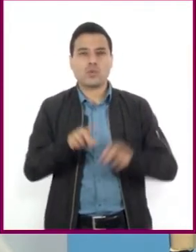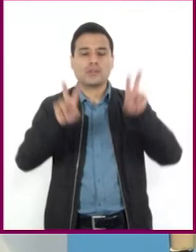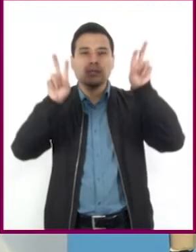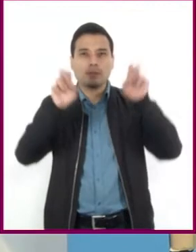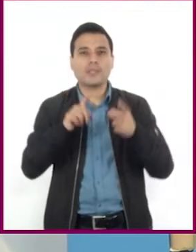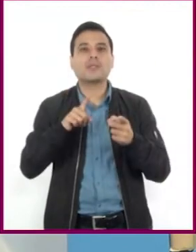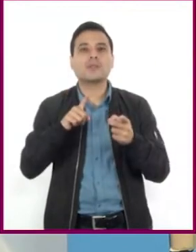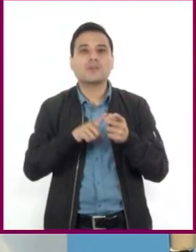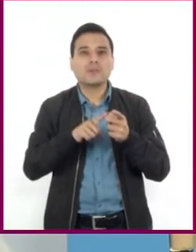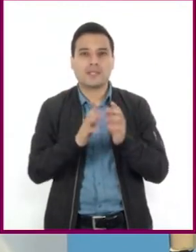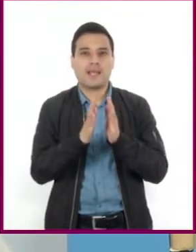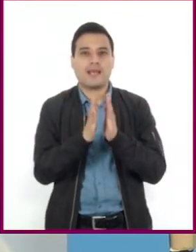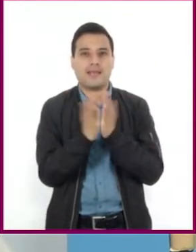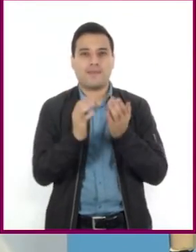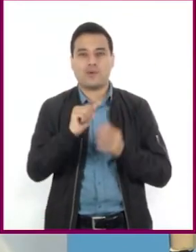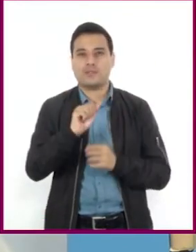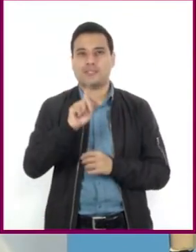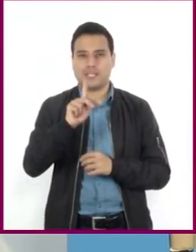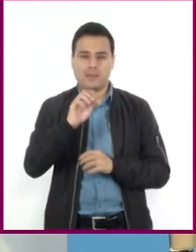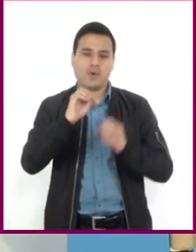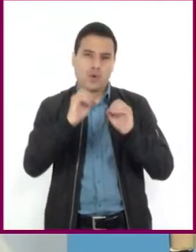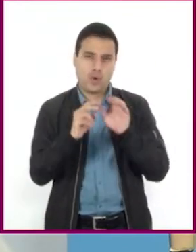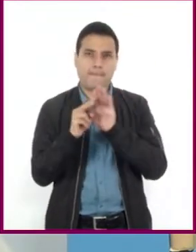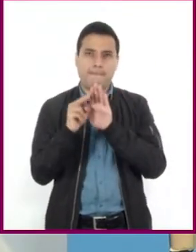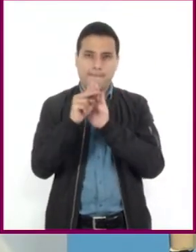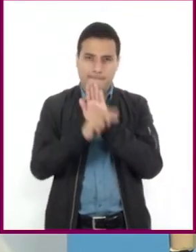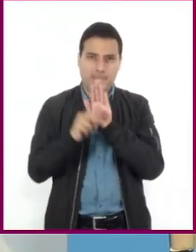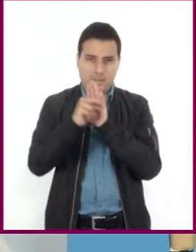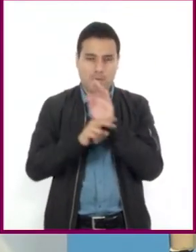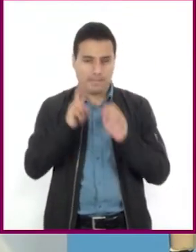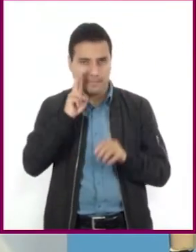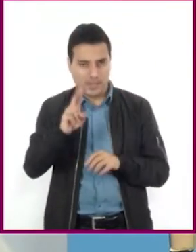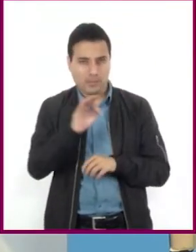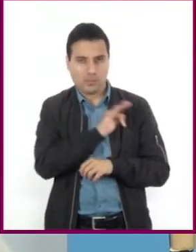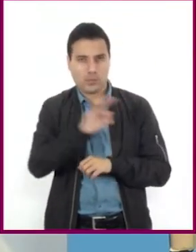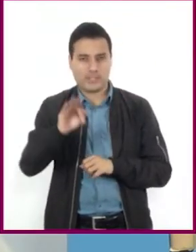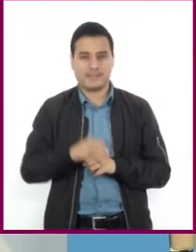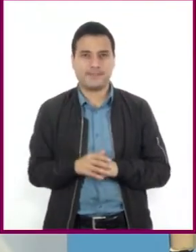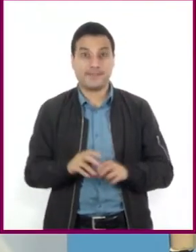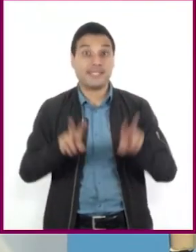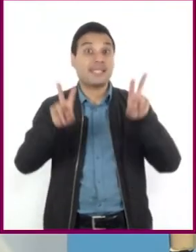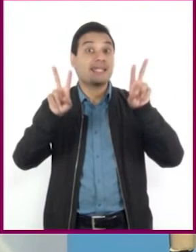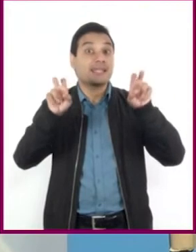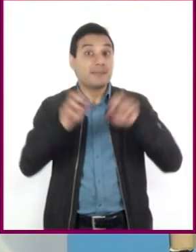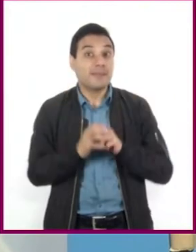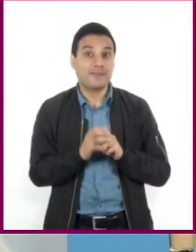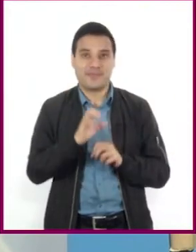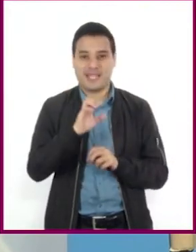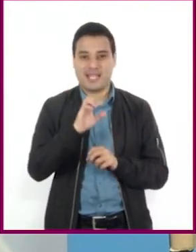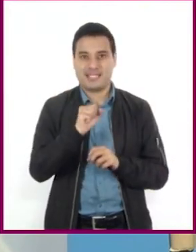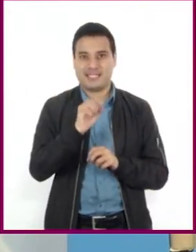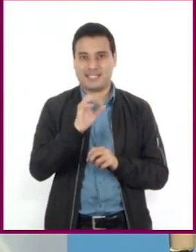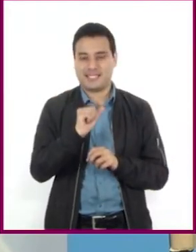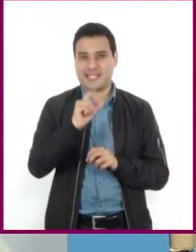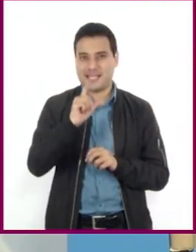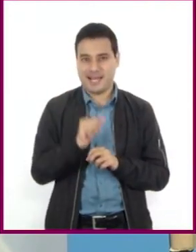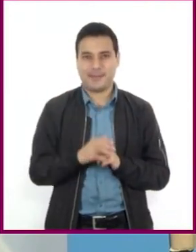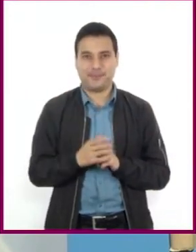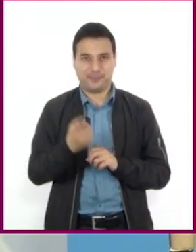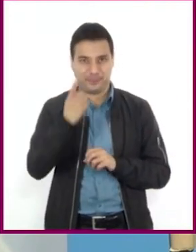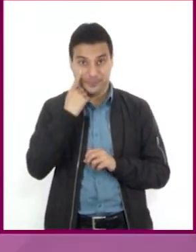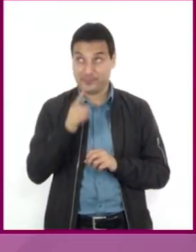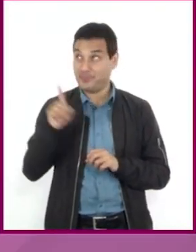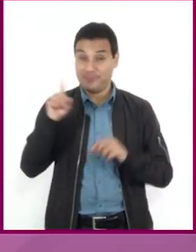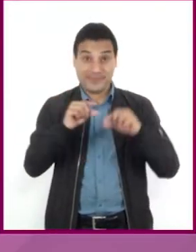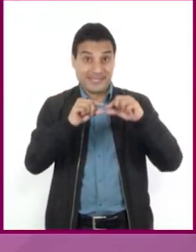y también en los videos. La escala de los mapas y dibujos a escala. Les sugiero consultar la liga que aparece en